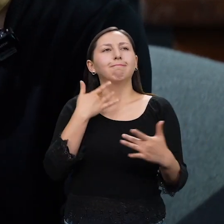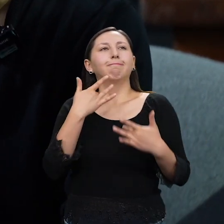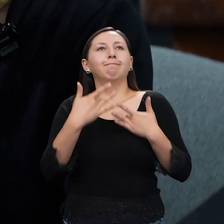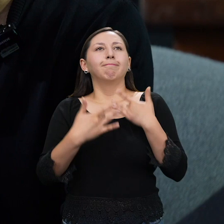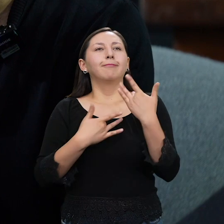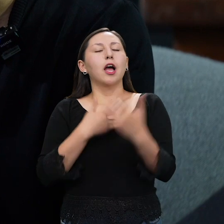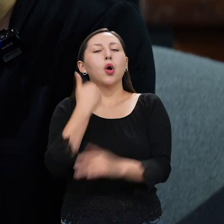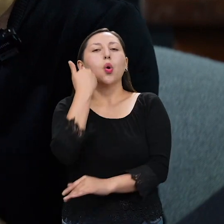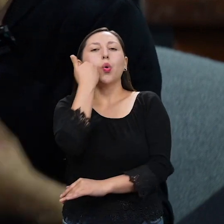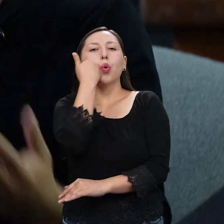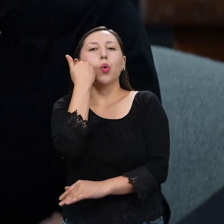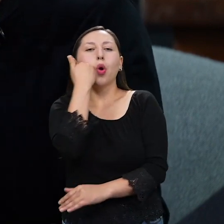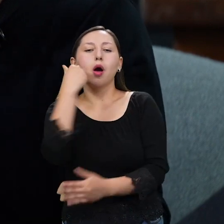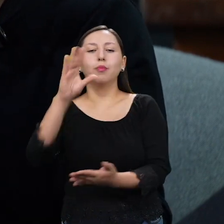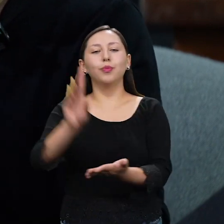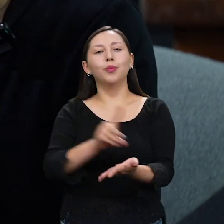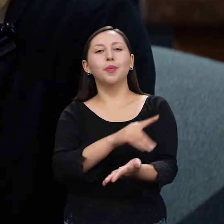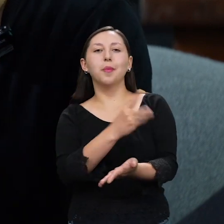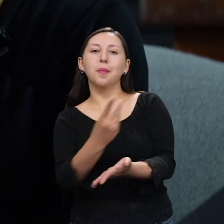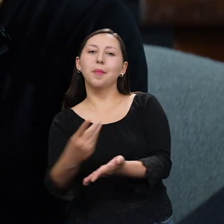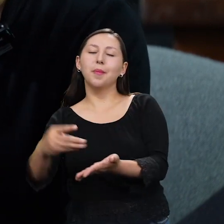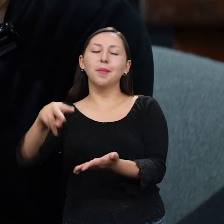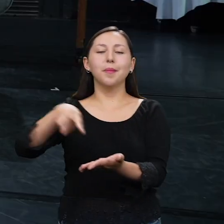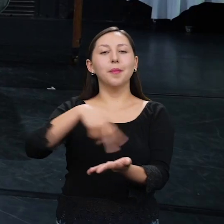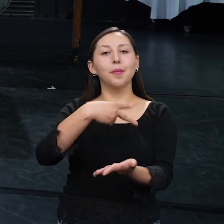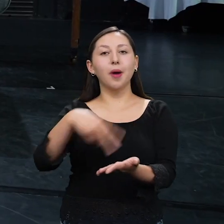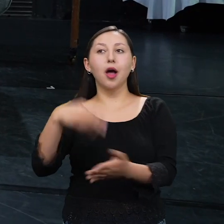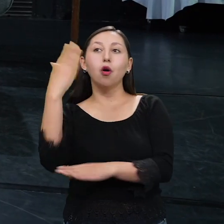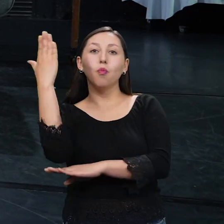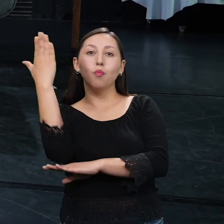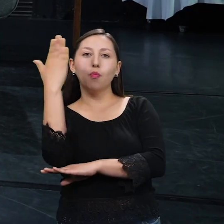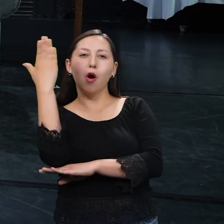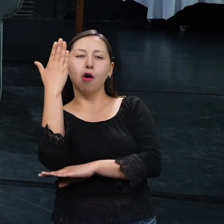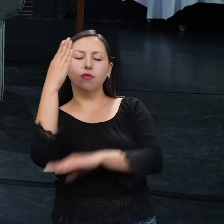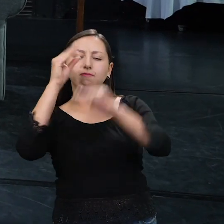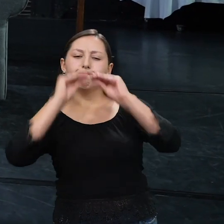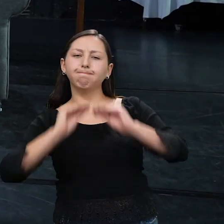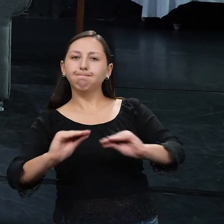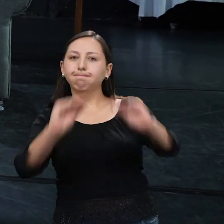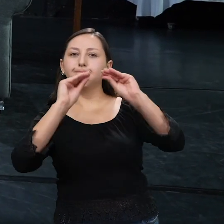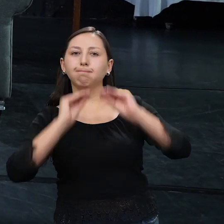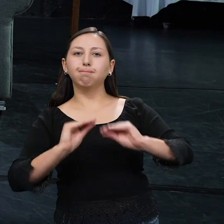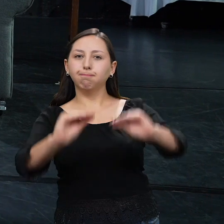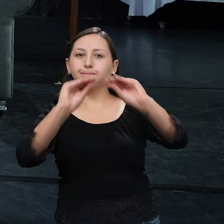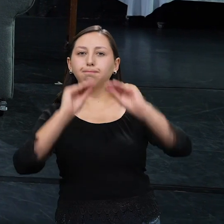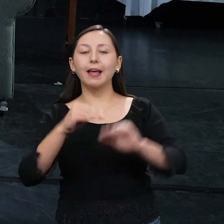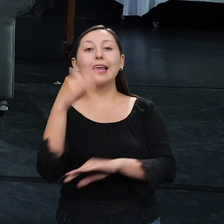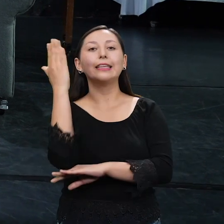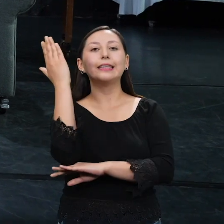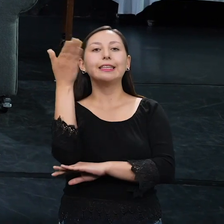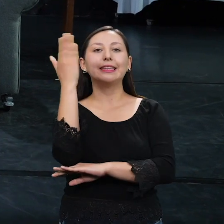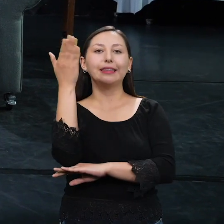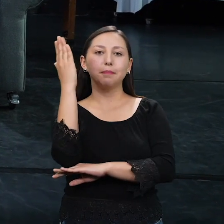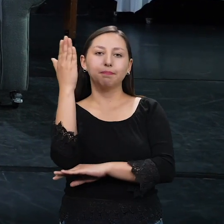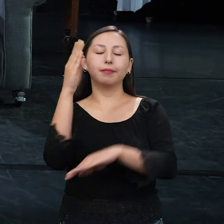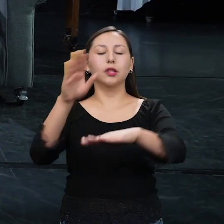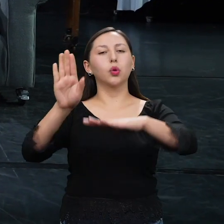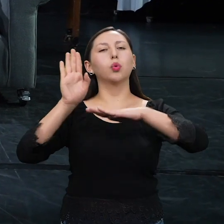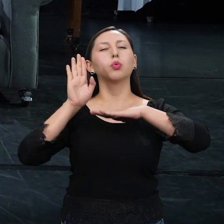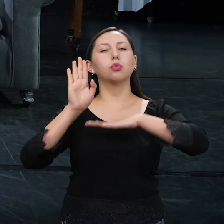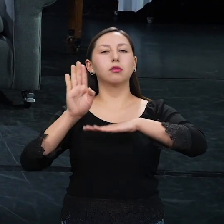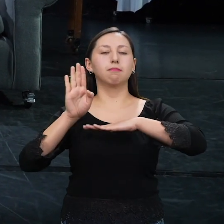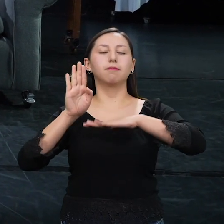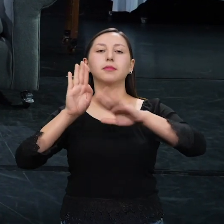gusto, que sean buenos maestros. Y también creo que hace falta la disciplina, el compromiso,